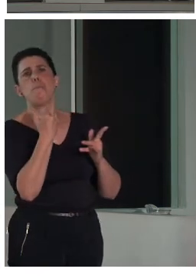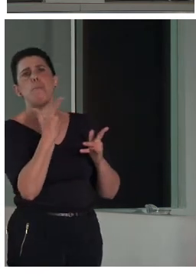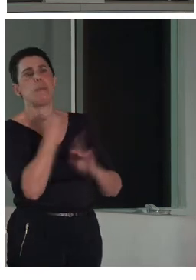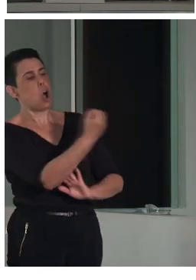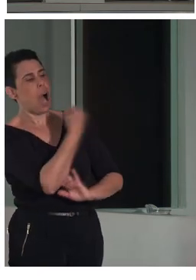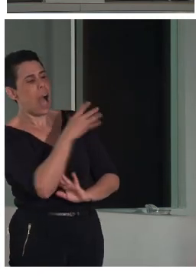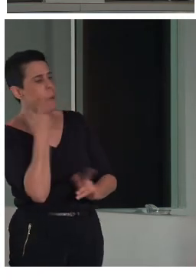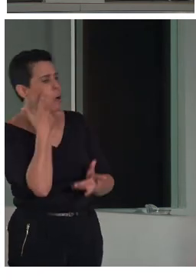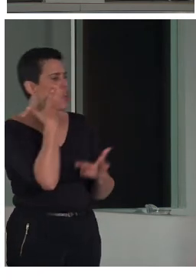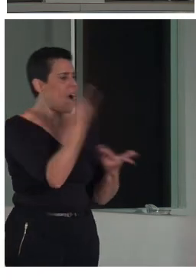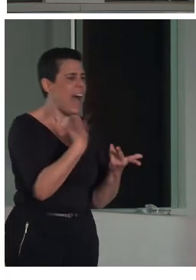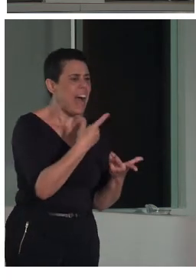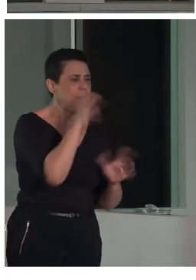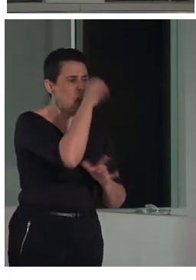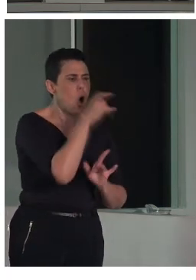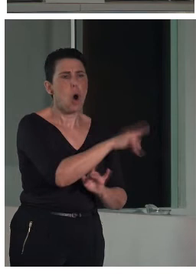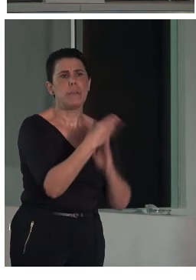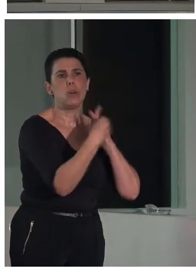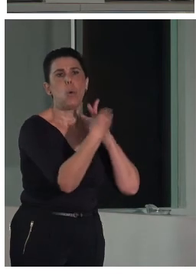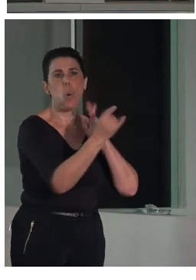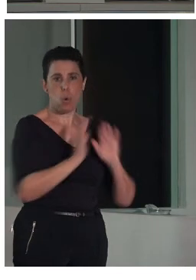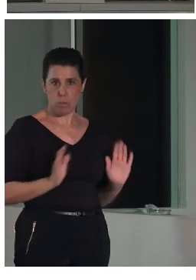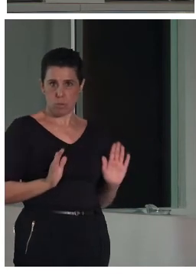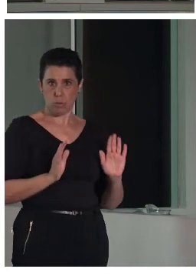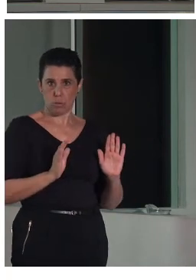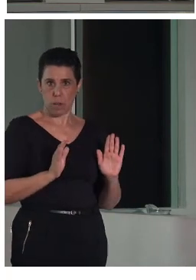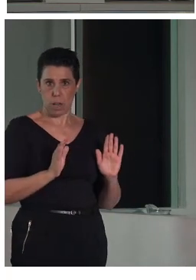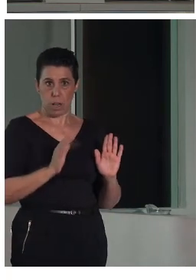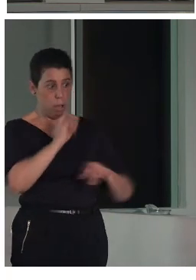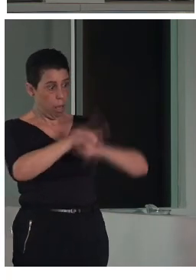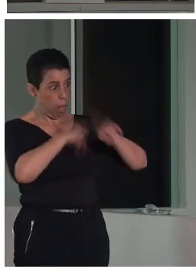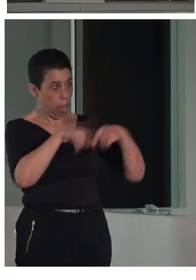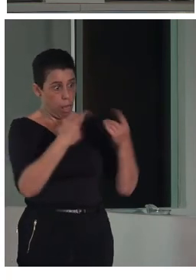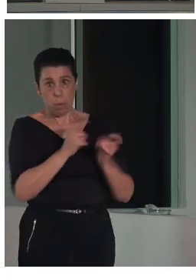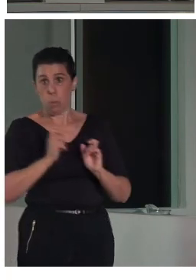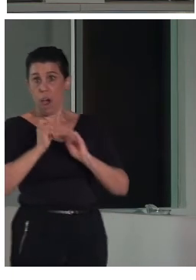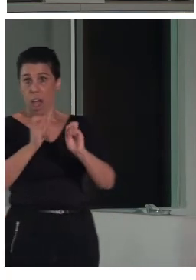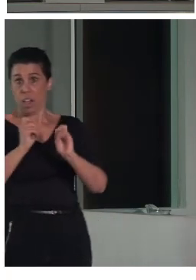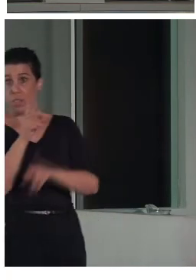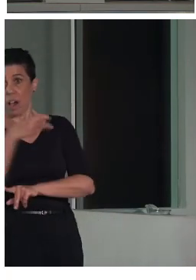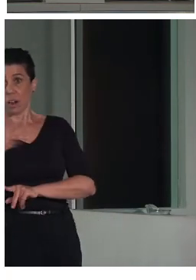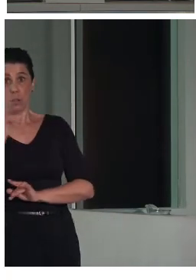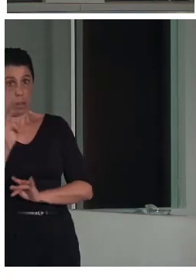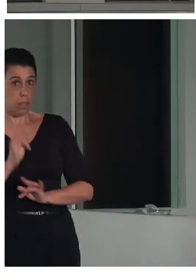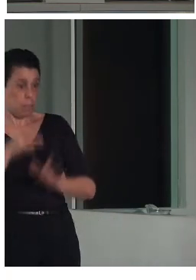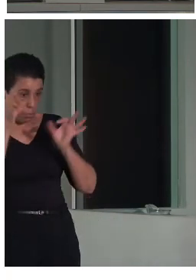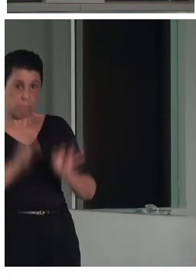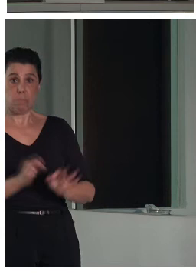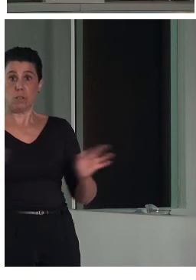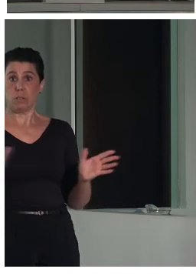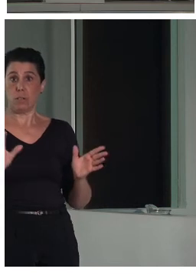con aquellos que son los usuarios finales y además es que esto nos permite dar mayores garantías de nuestros resultados a quienes entregamos el producto